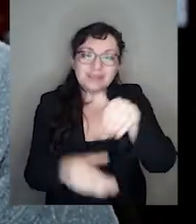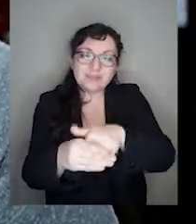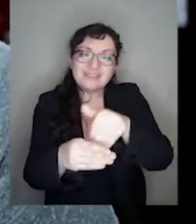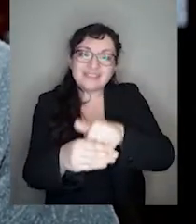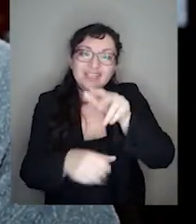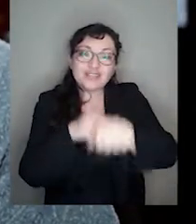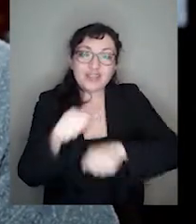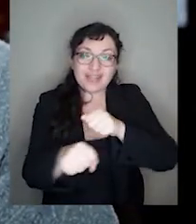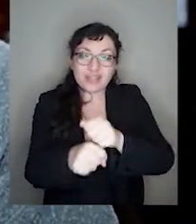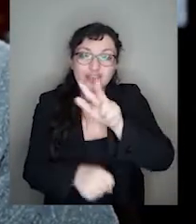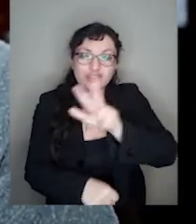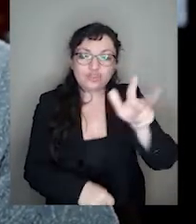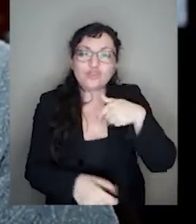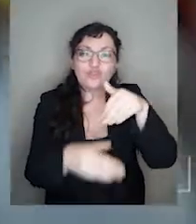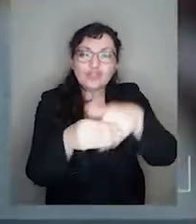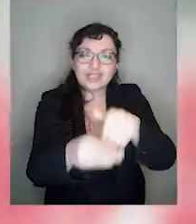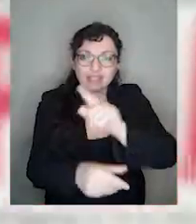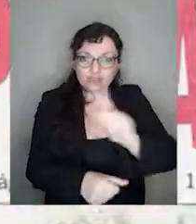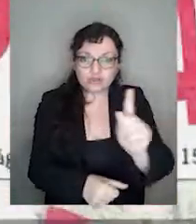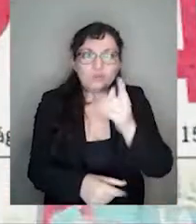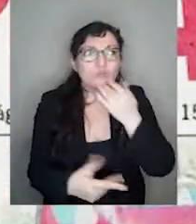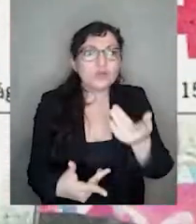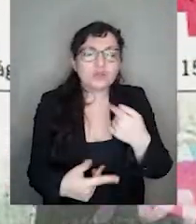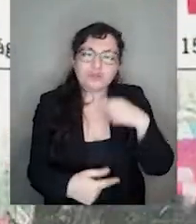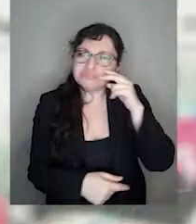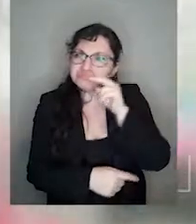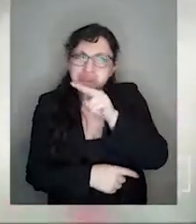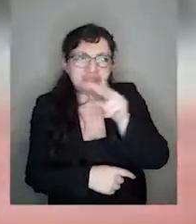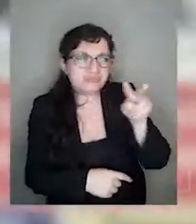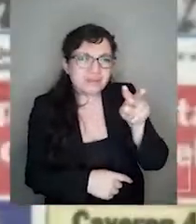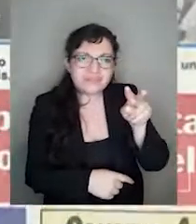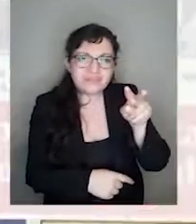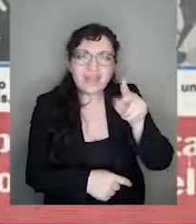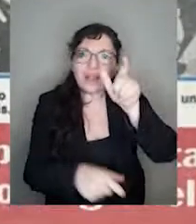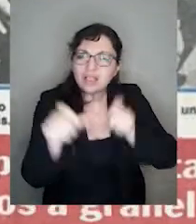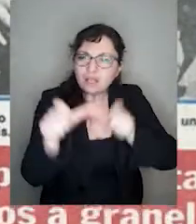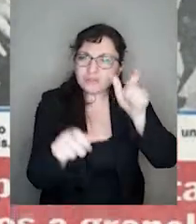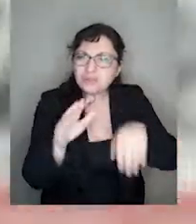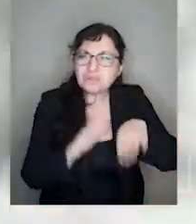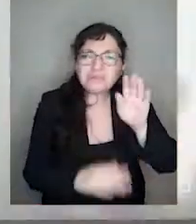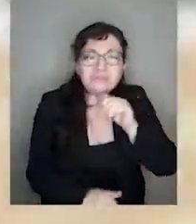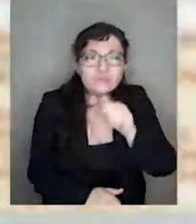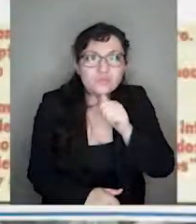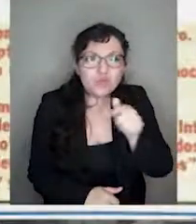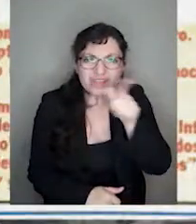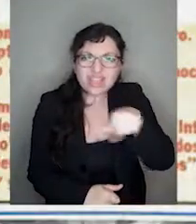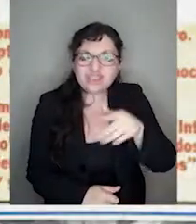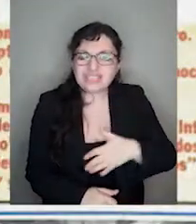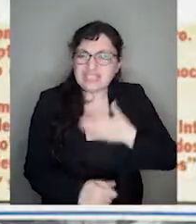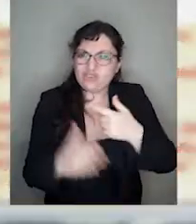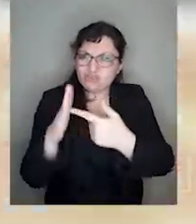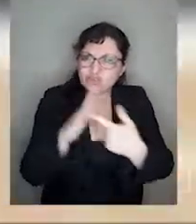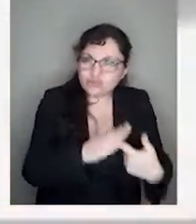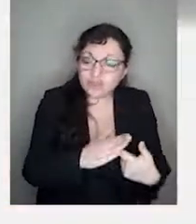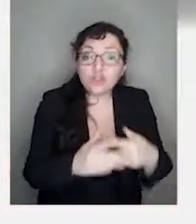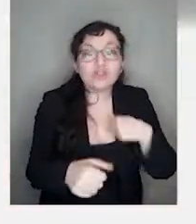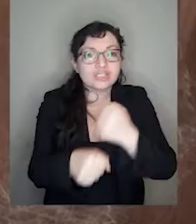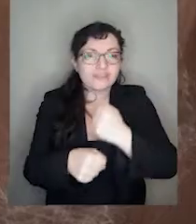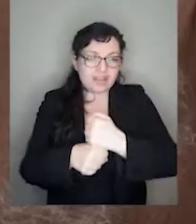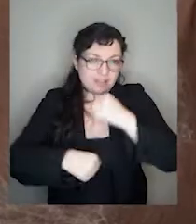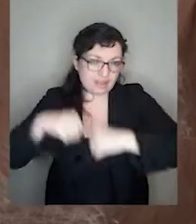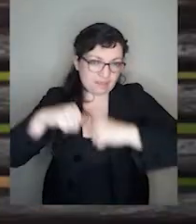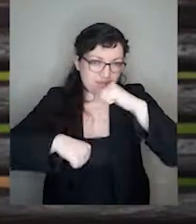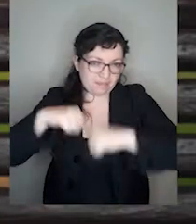88 voté por el no, porque veía como la gente más humilde se sentía oprimida. Yo trabajaba en una